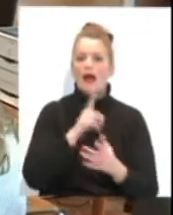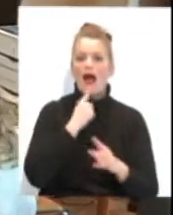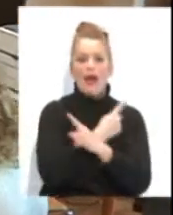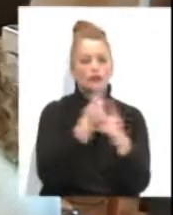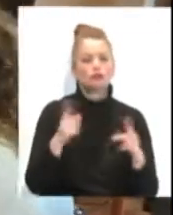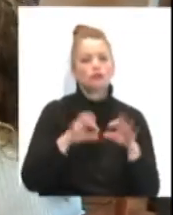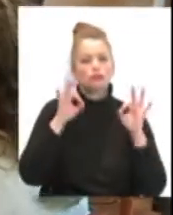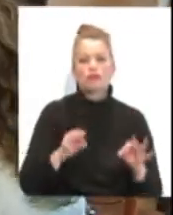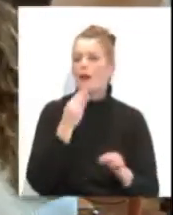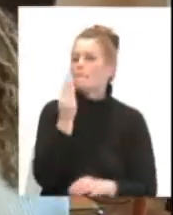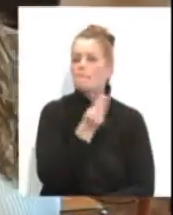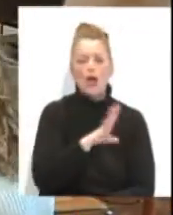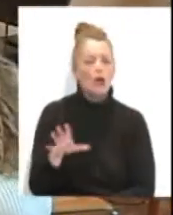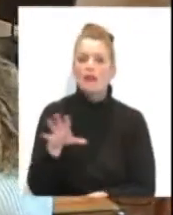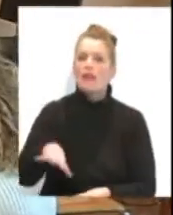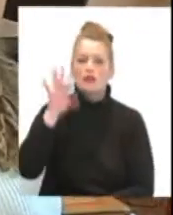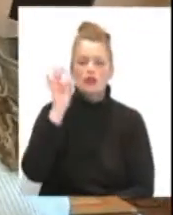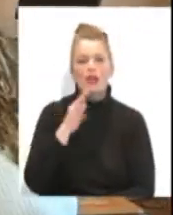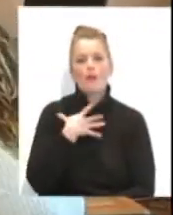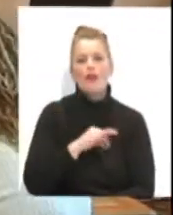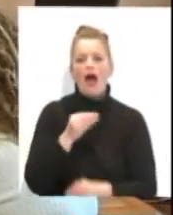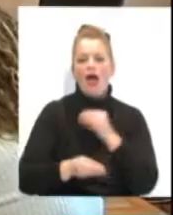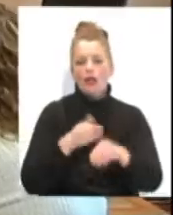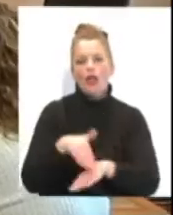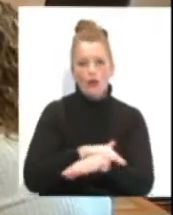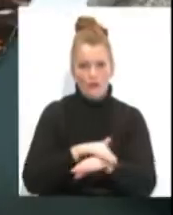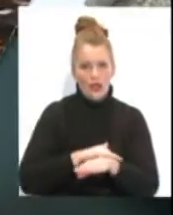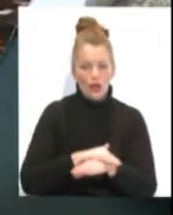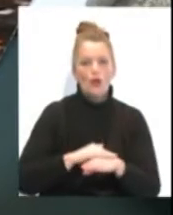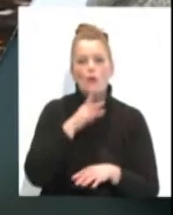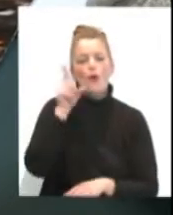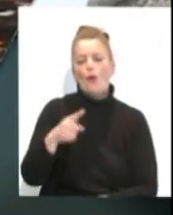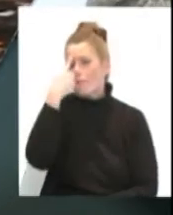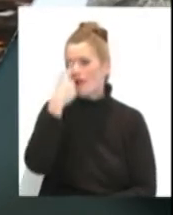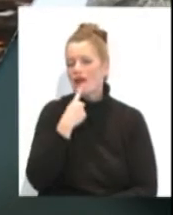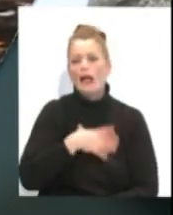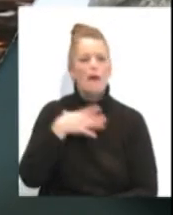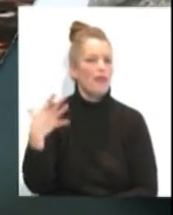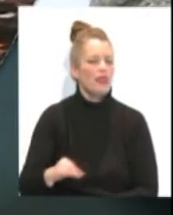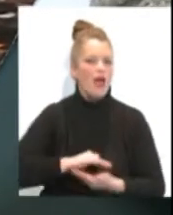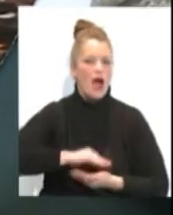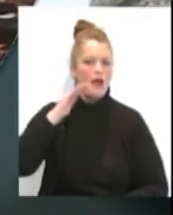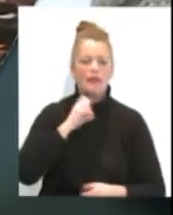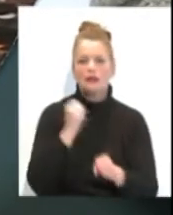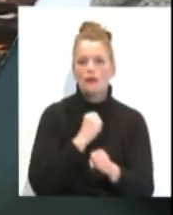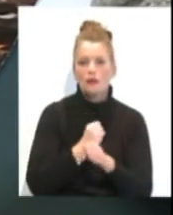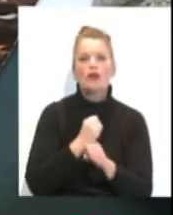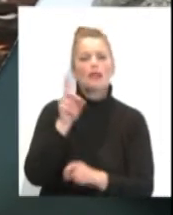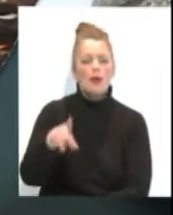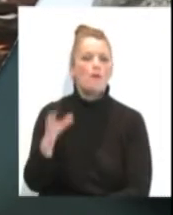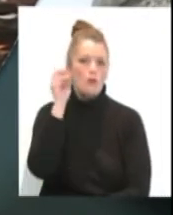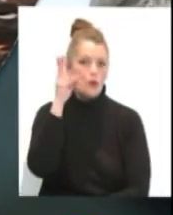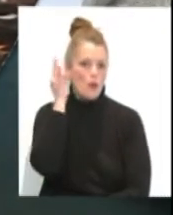que se trata de una de las mejores decisiones que ha podido tomar el Gobierno, por su perfil y capacidad de trabajo y por el hecho de ser mujer.